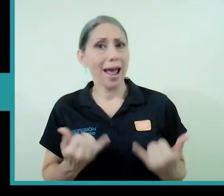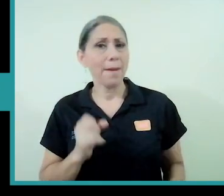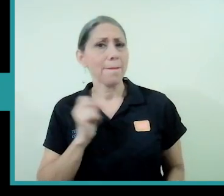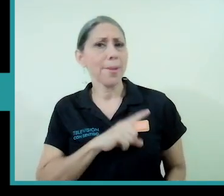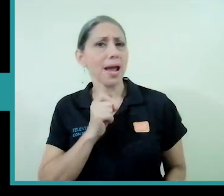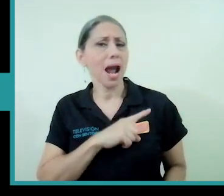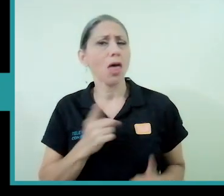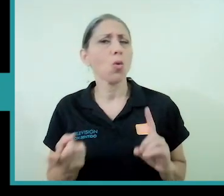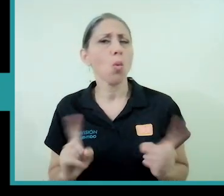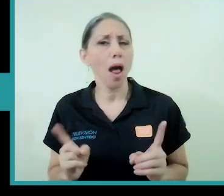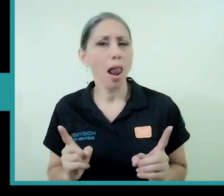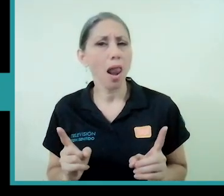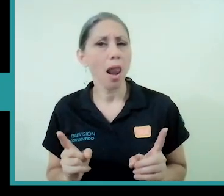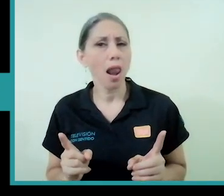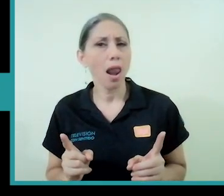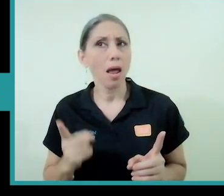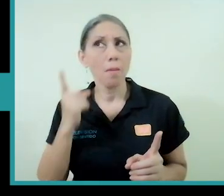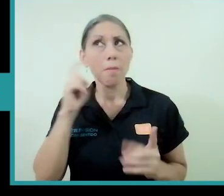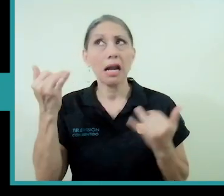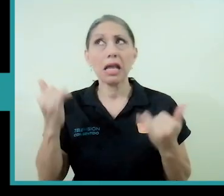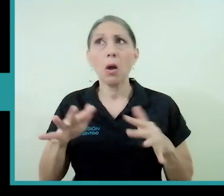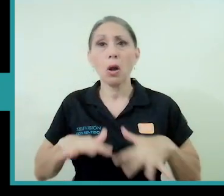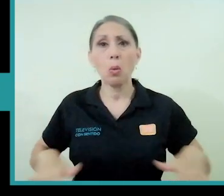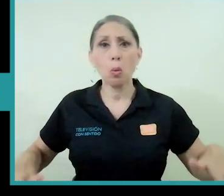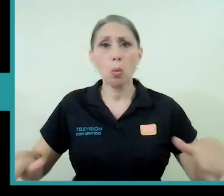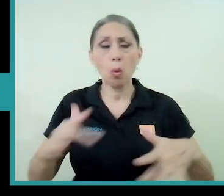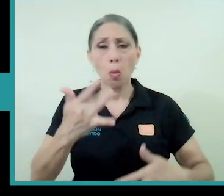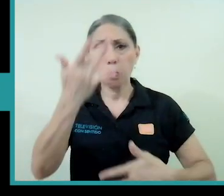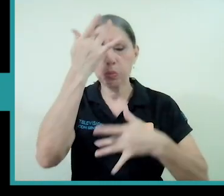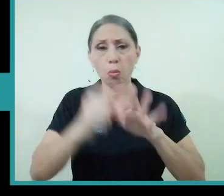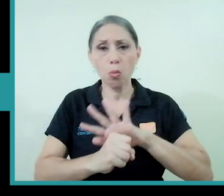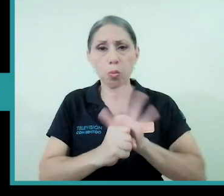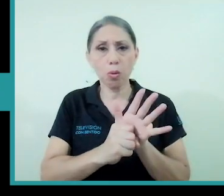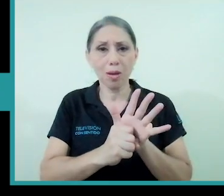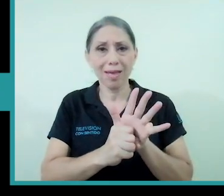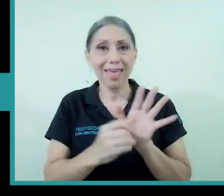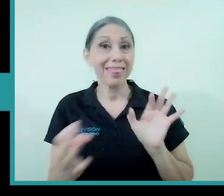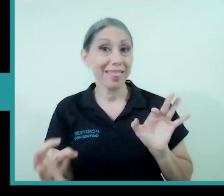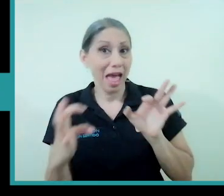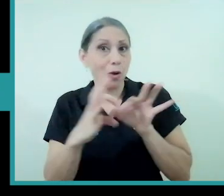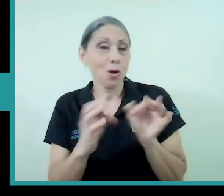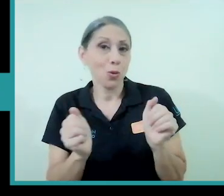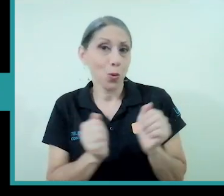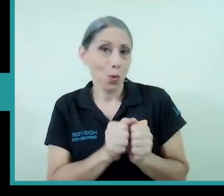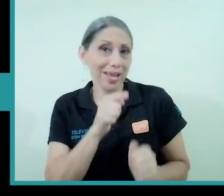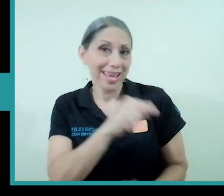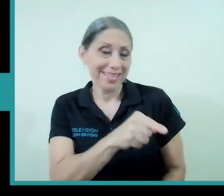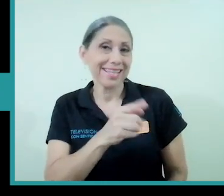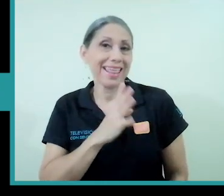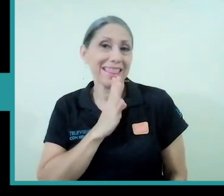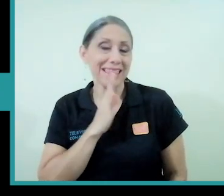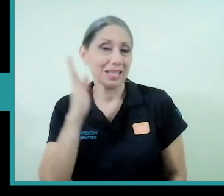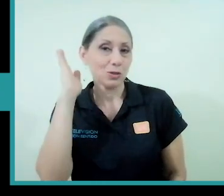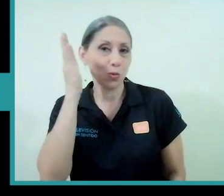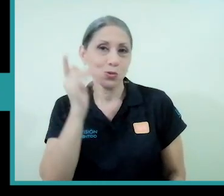nos hayan mandado el coronavirus según ese discurso obviamente no es real lo sé